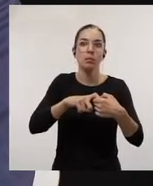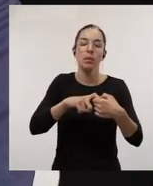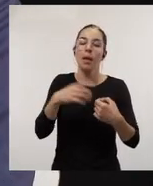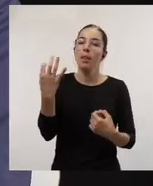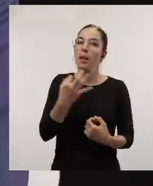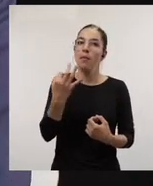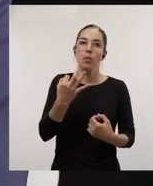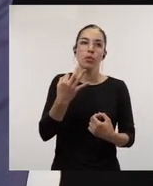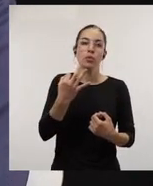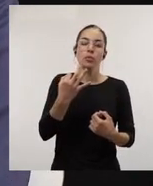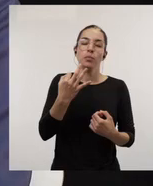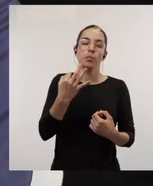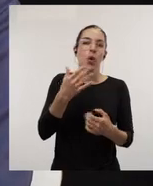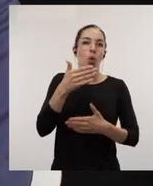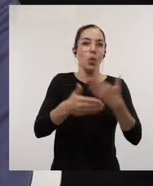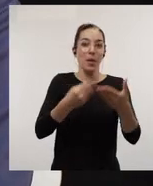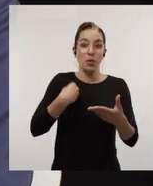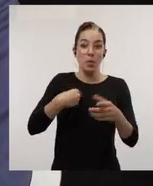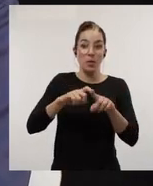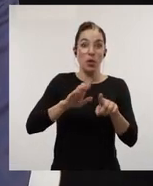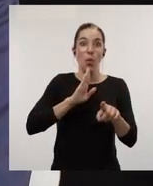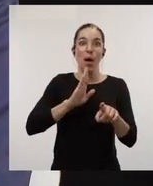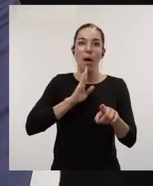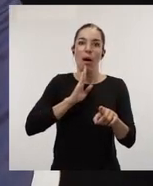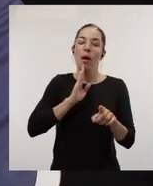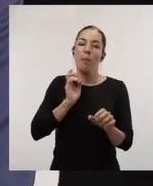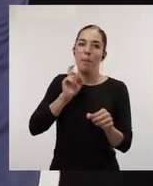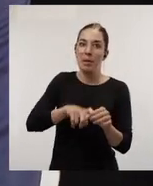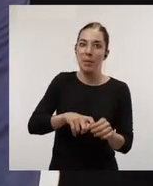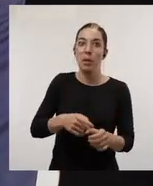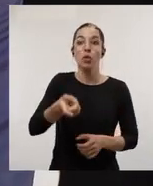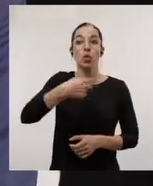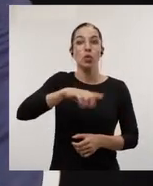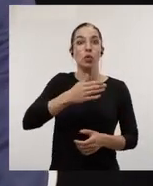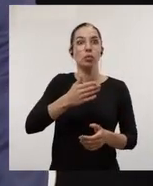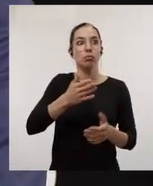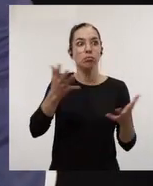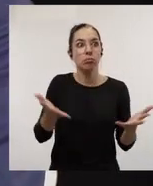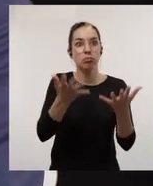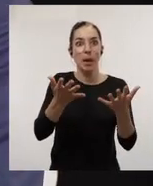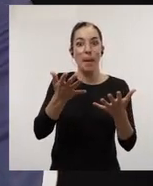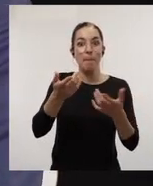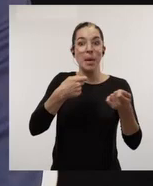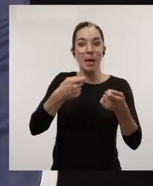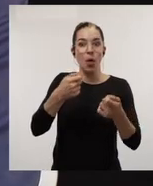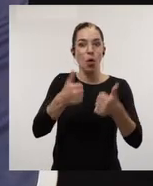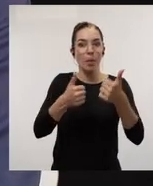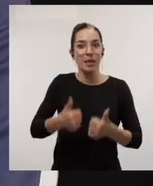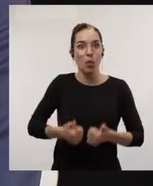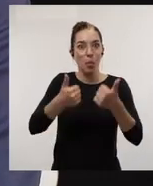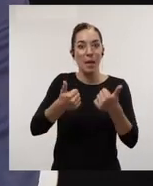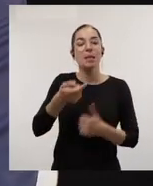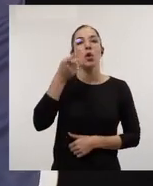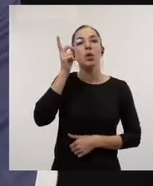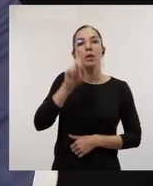tenemos que pasar por procesos de este tipo por una parte contribuimos a que el mercado en su conjunto sea más competitivo pero por